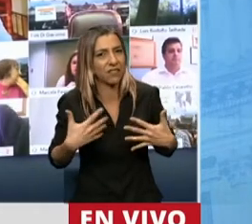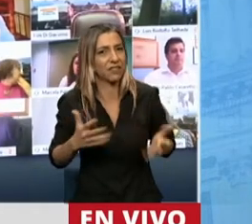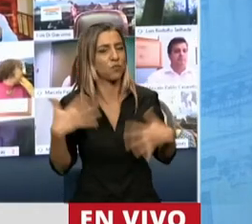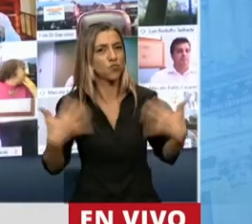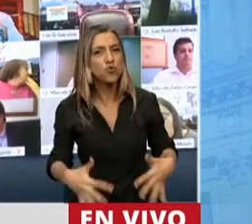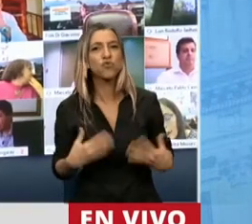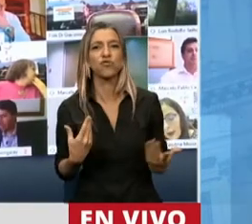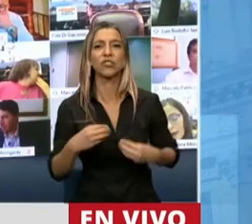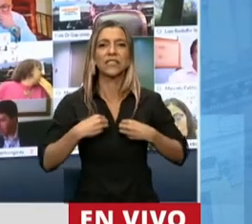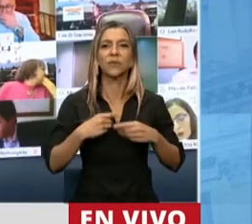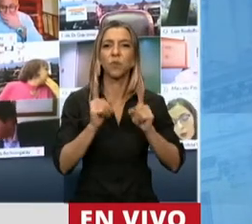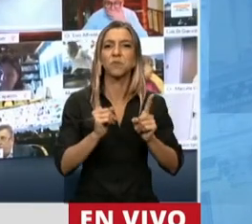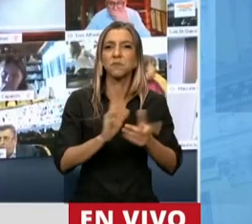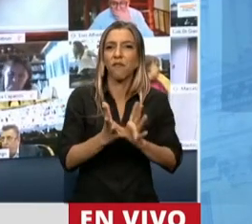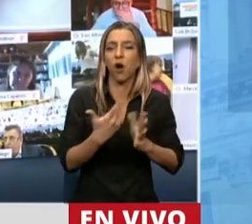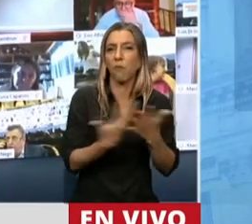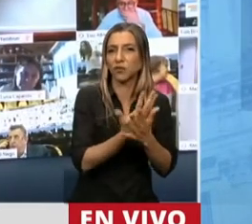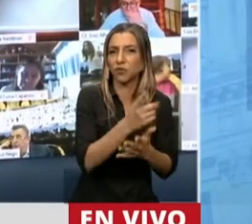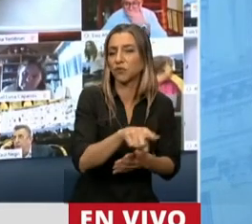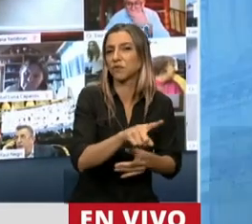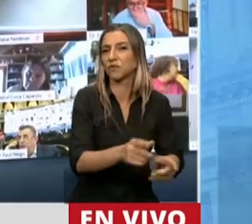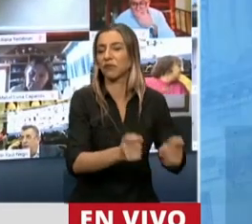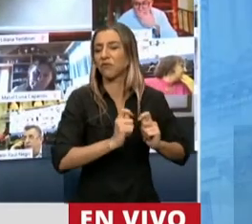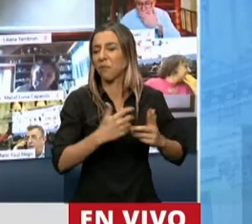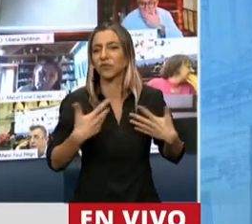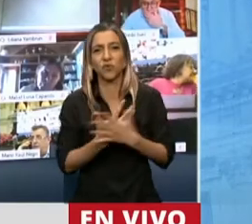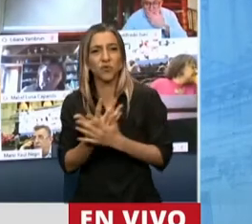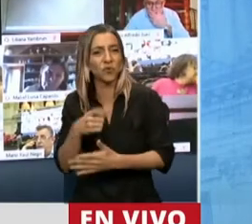a cada uno de nosotros y a todos como sociedad.